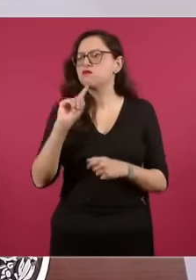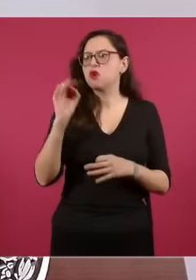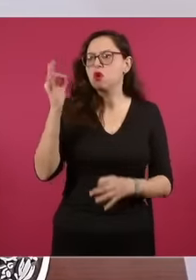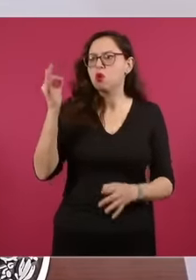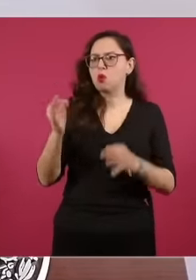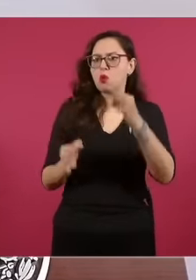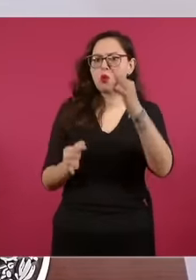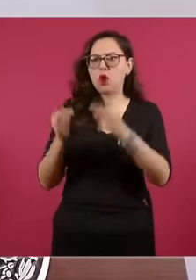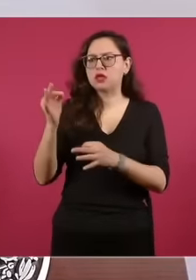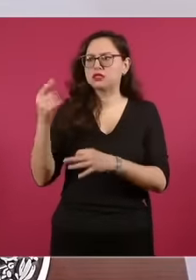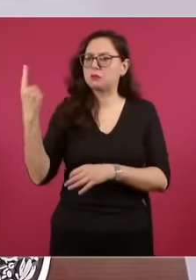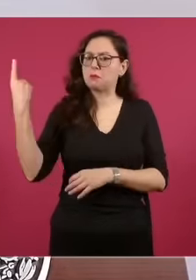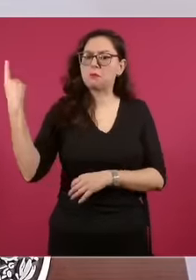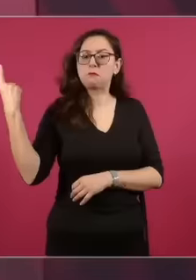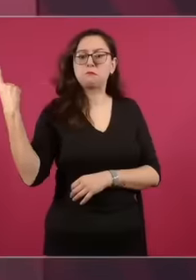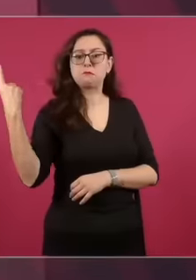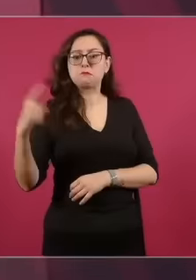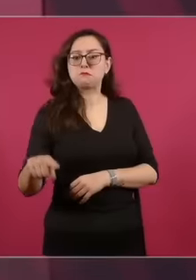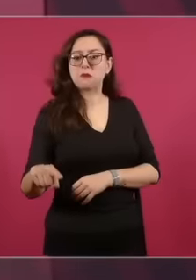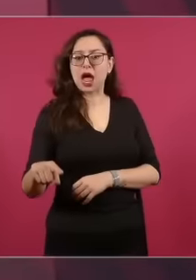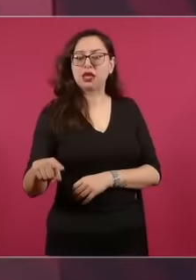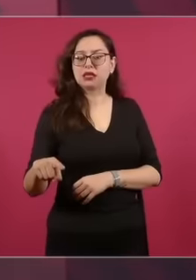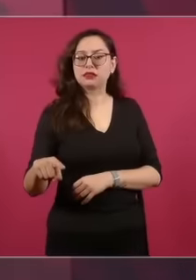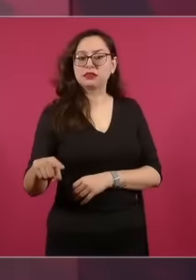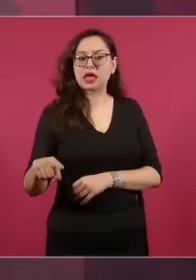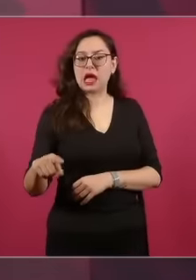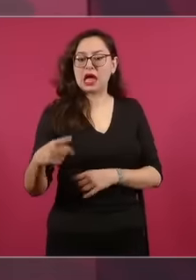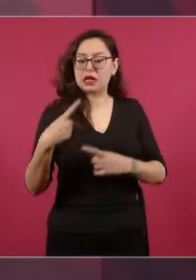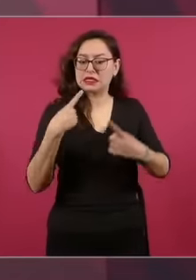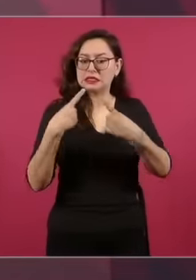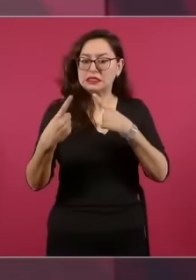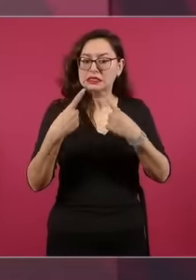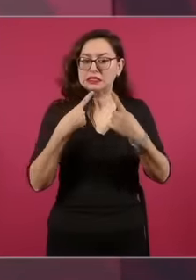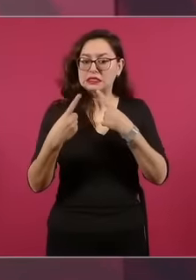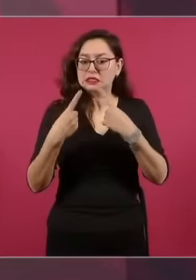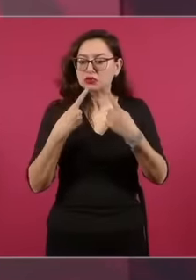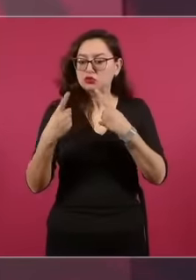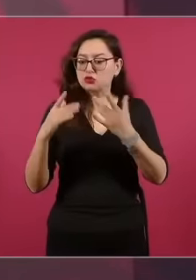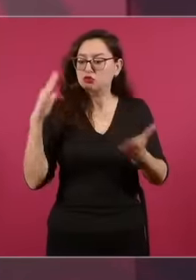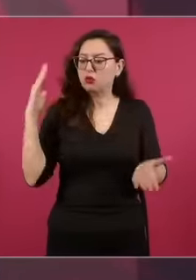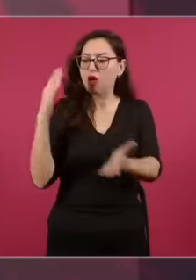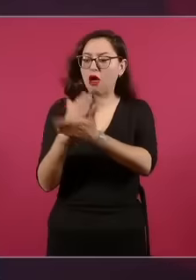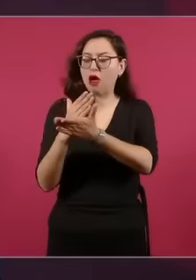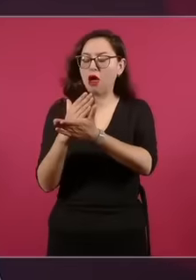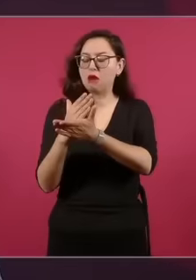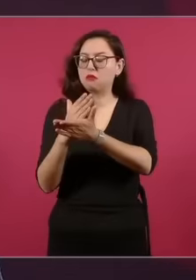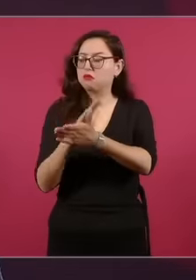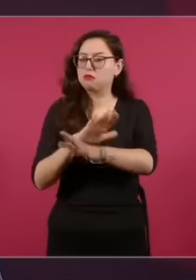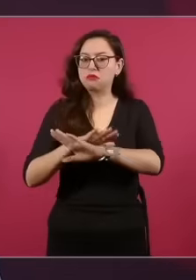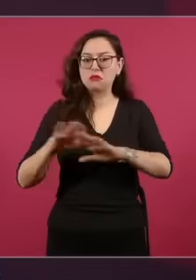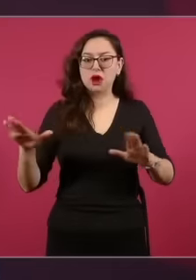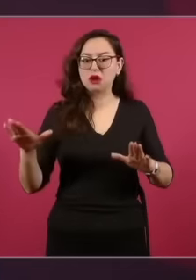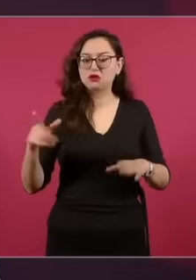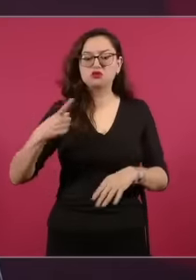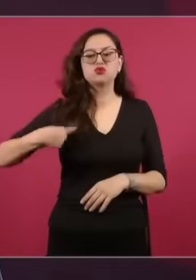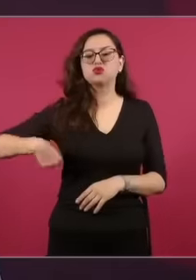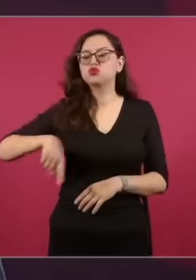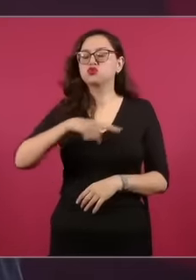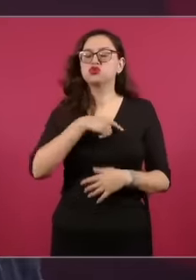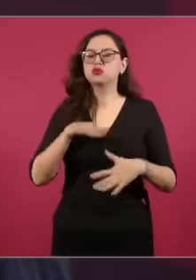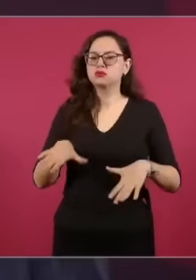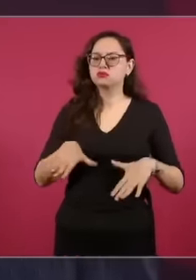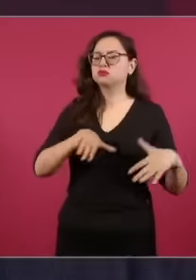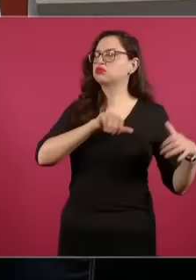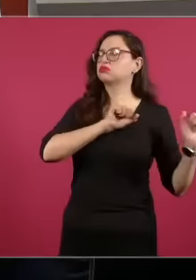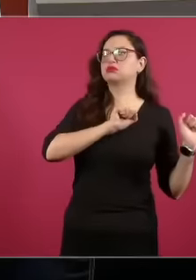que están ordenando que se detenga la asamblea o sea